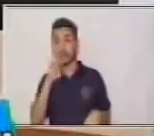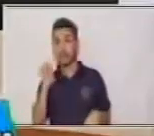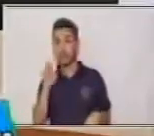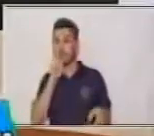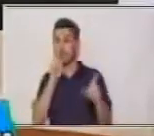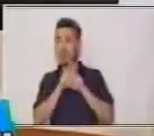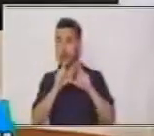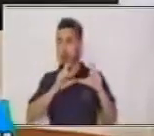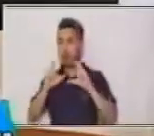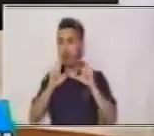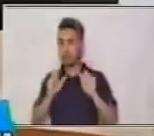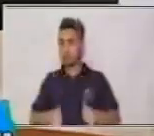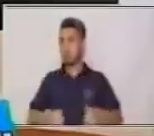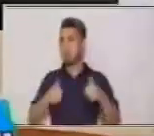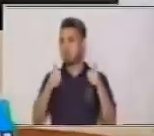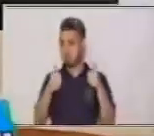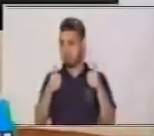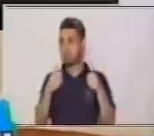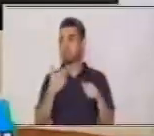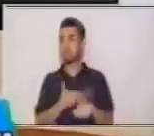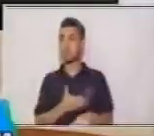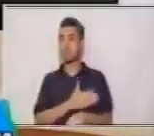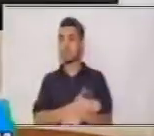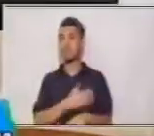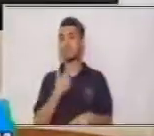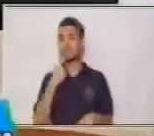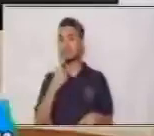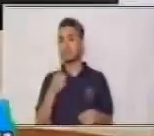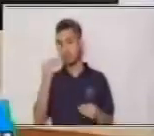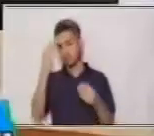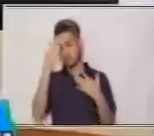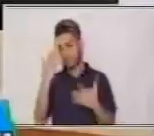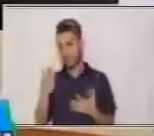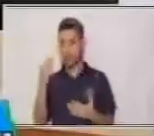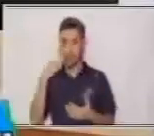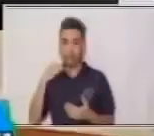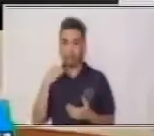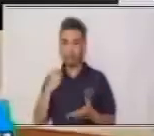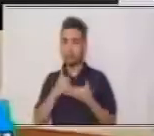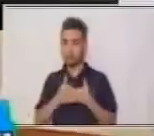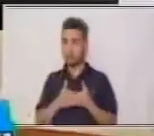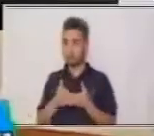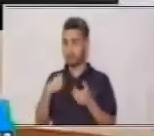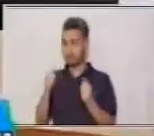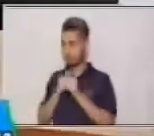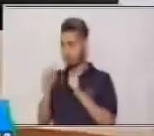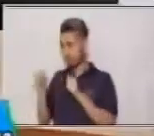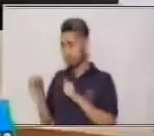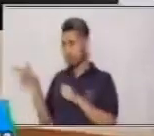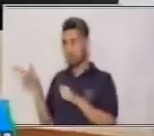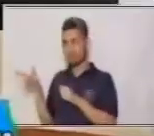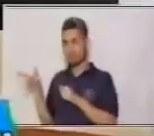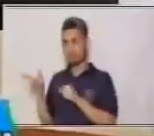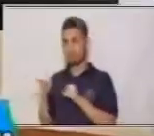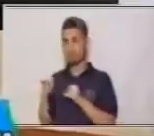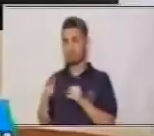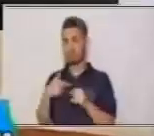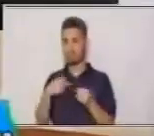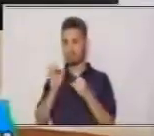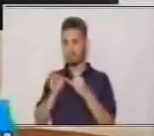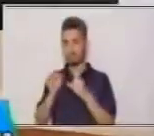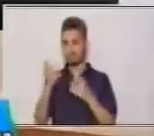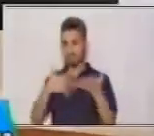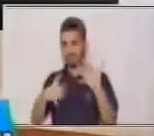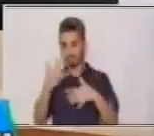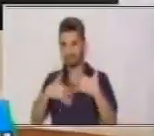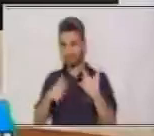Antes de iniciar, también le vamos a dar las gracias a Mauricio, quien nos acompaña en el lenguaje de